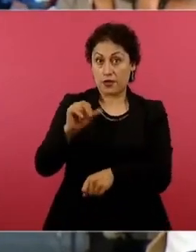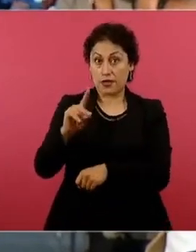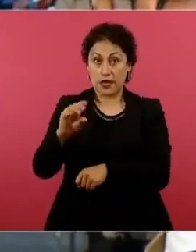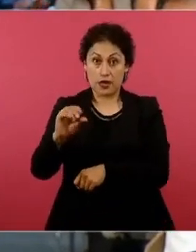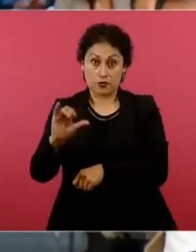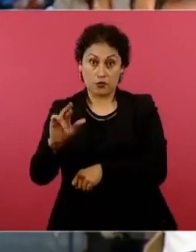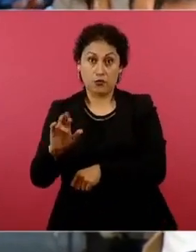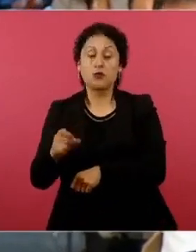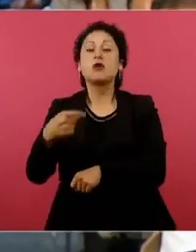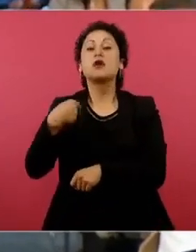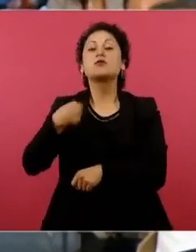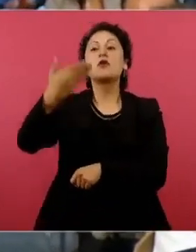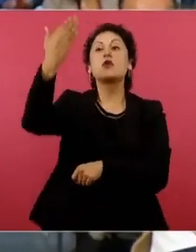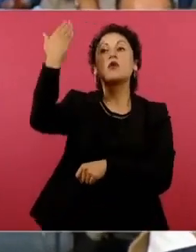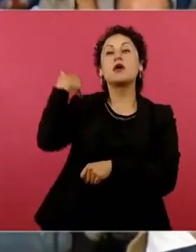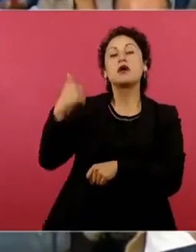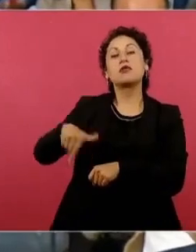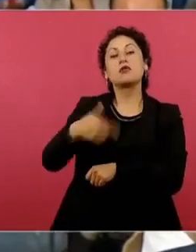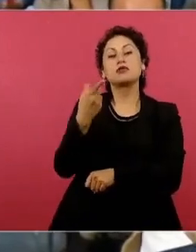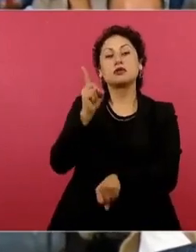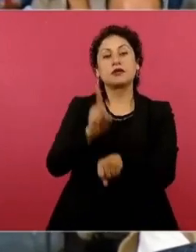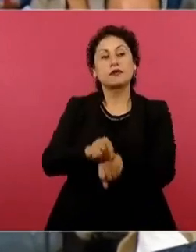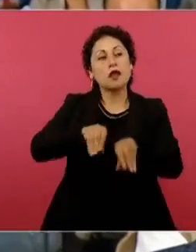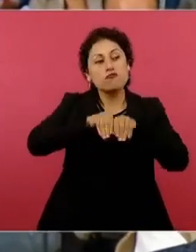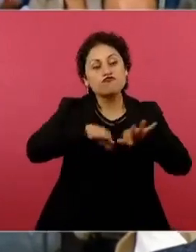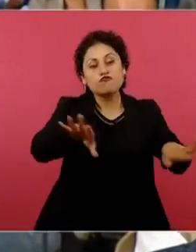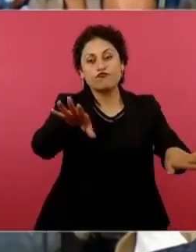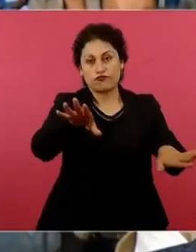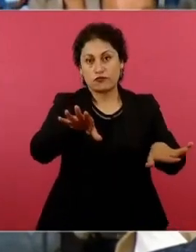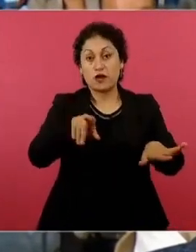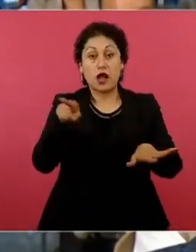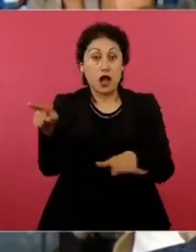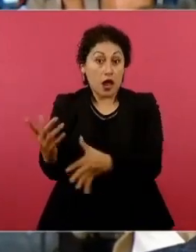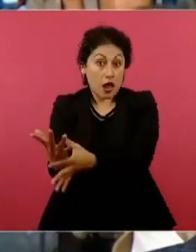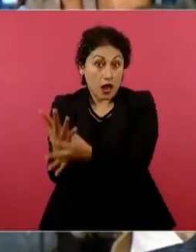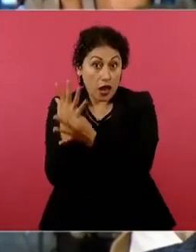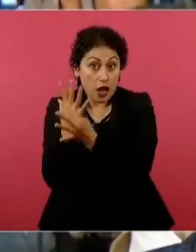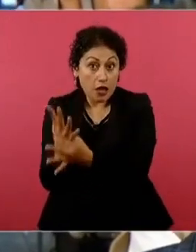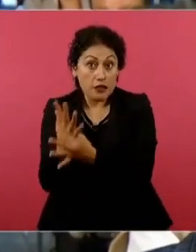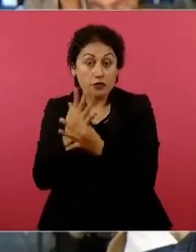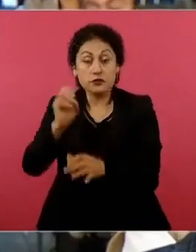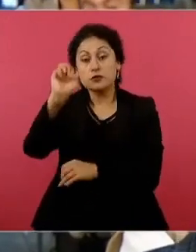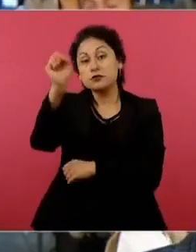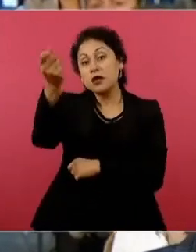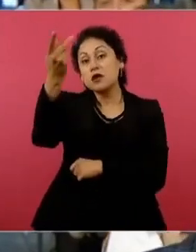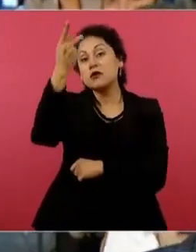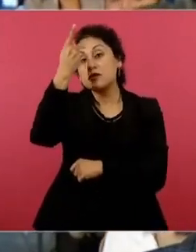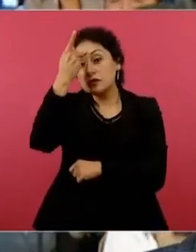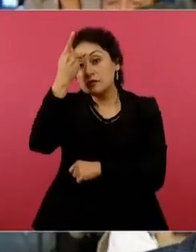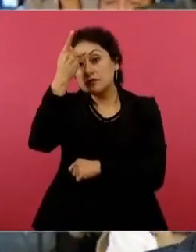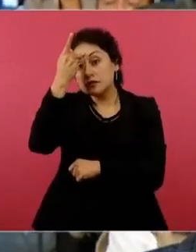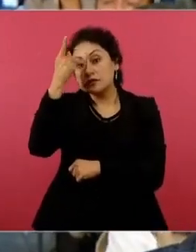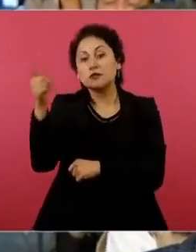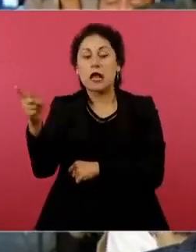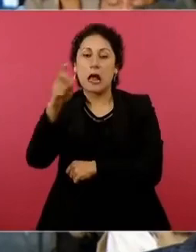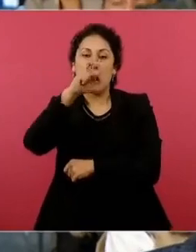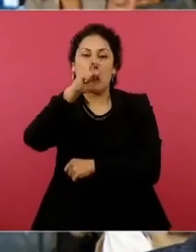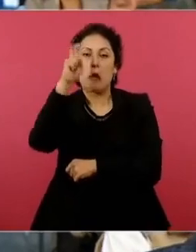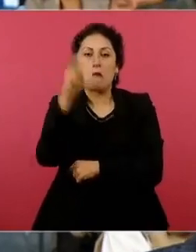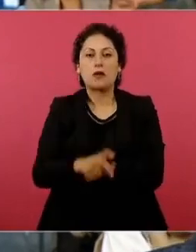publiqué hace 12 días, salió a decir que en San Luis Potosí hay pinchas portalitos